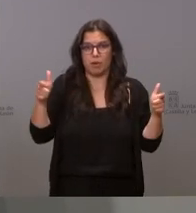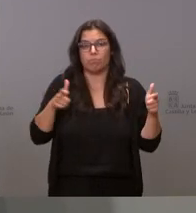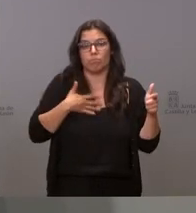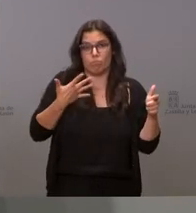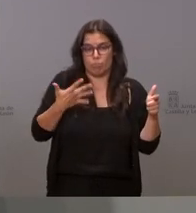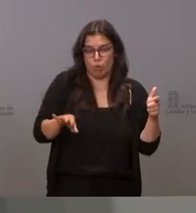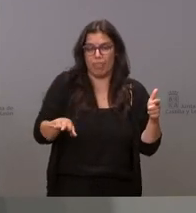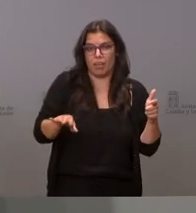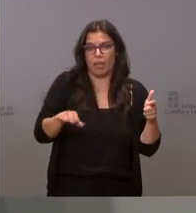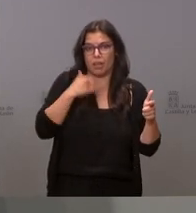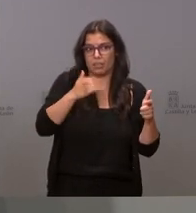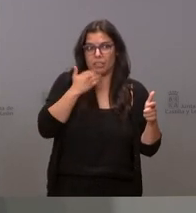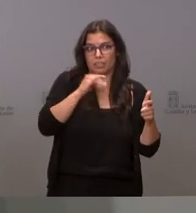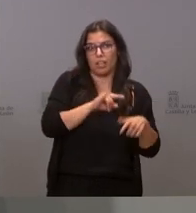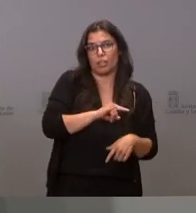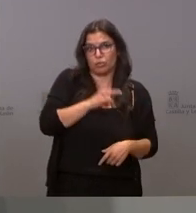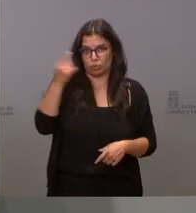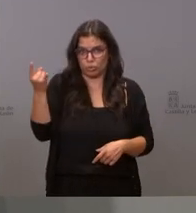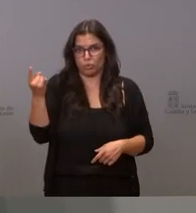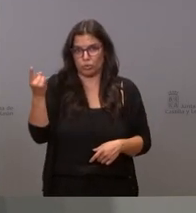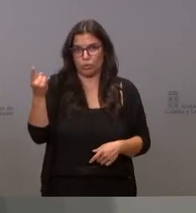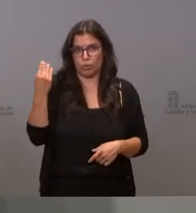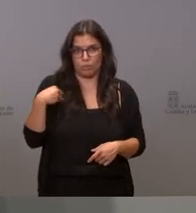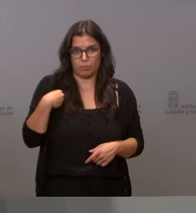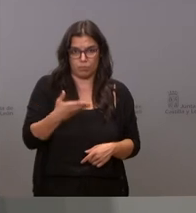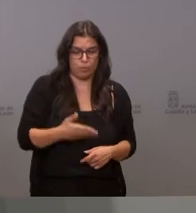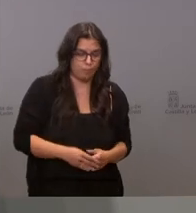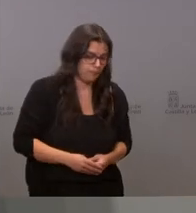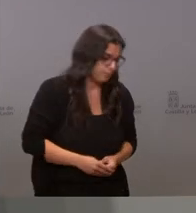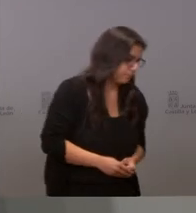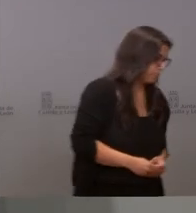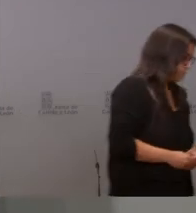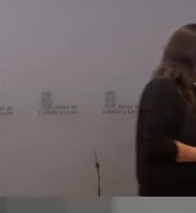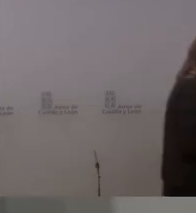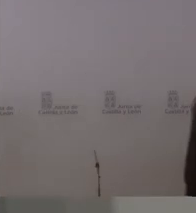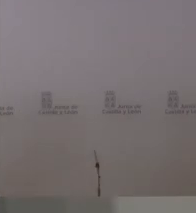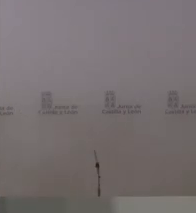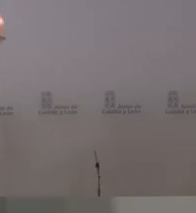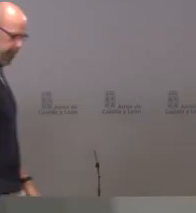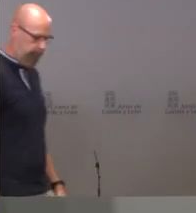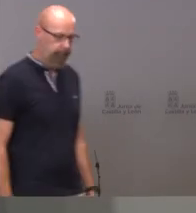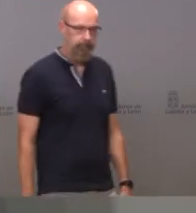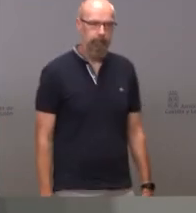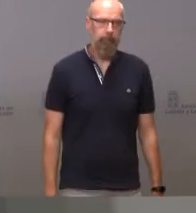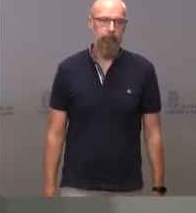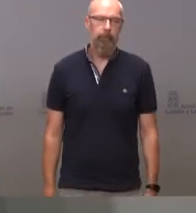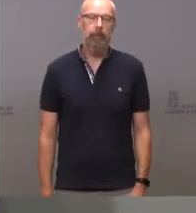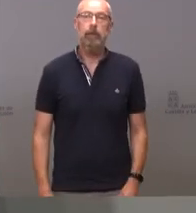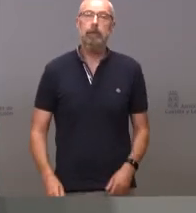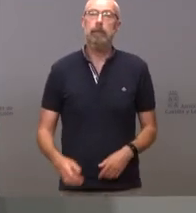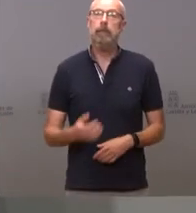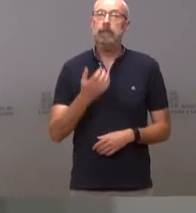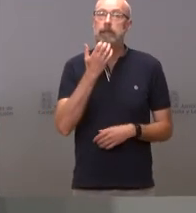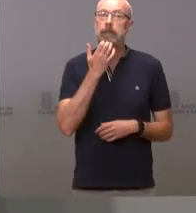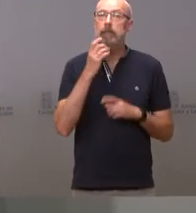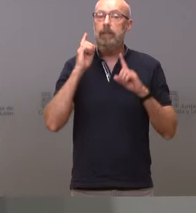que lleguemos a duplicar este número si no surten efecto ni